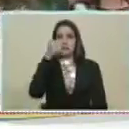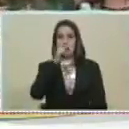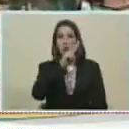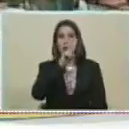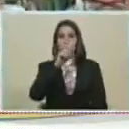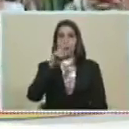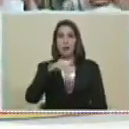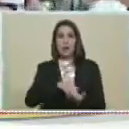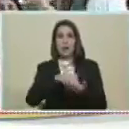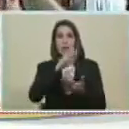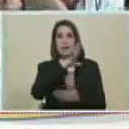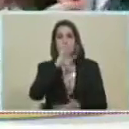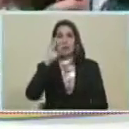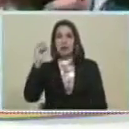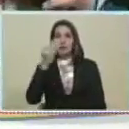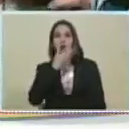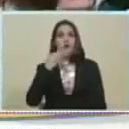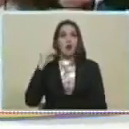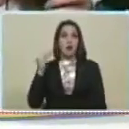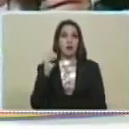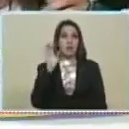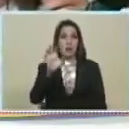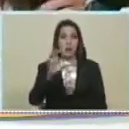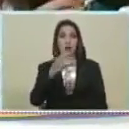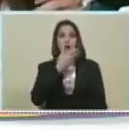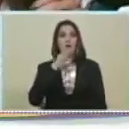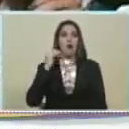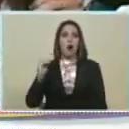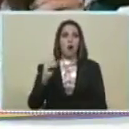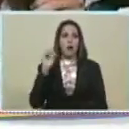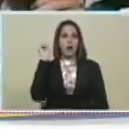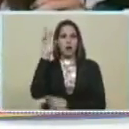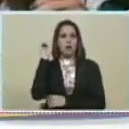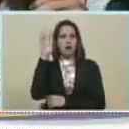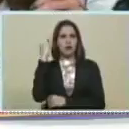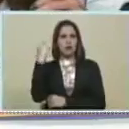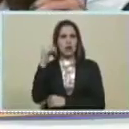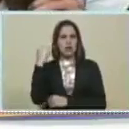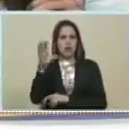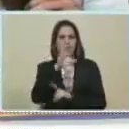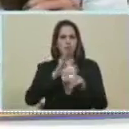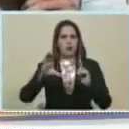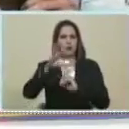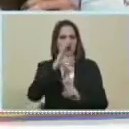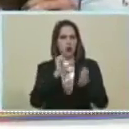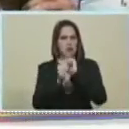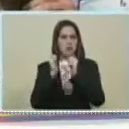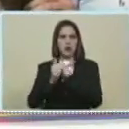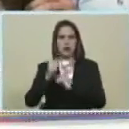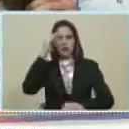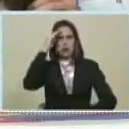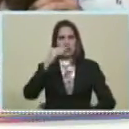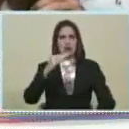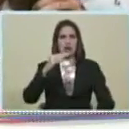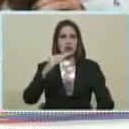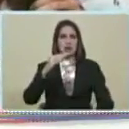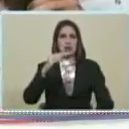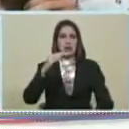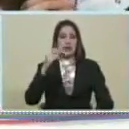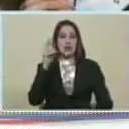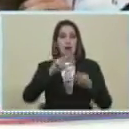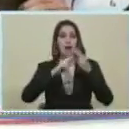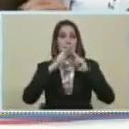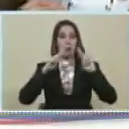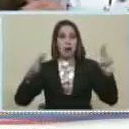jóvenes De todo el país Jóvenes constituyentes Jóvenes deportistas Jóvenes cultores Jóvenes militantes De la